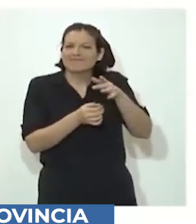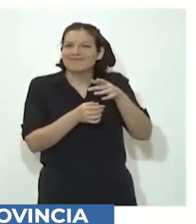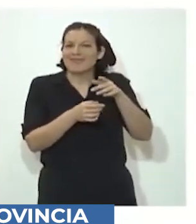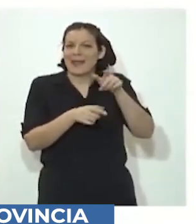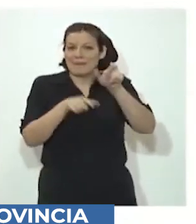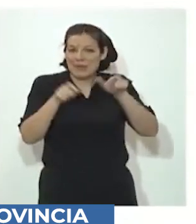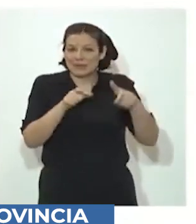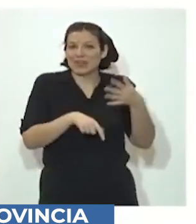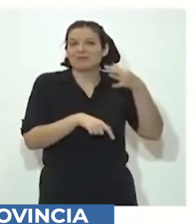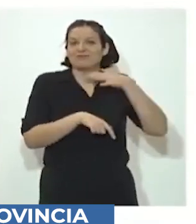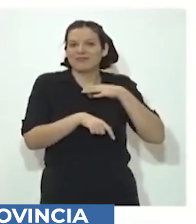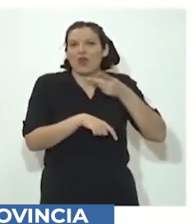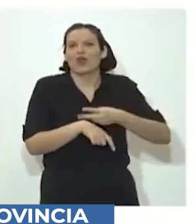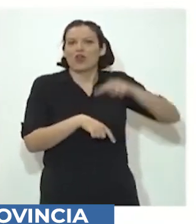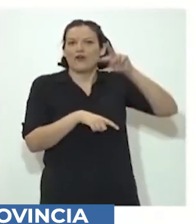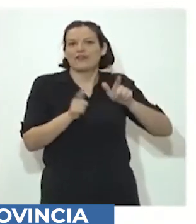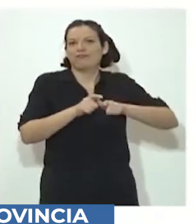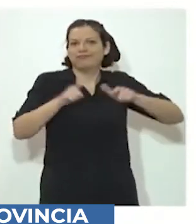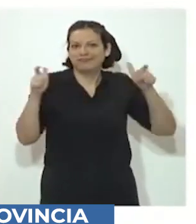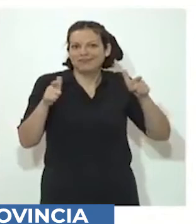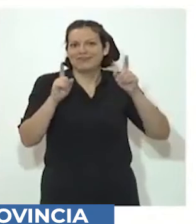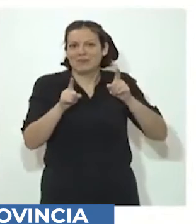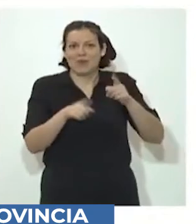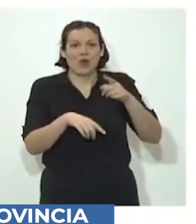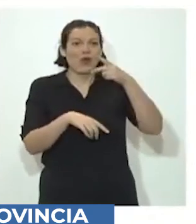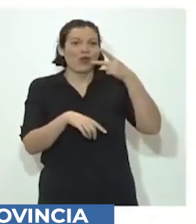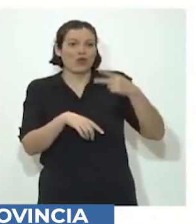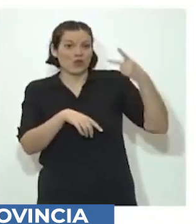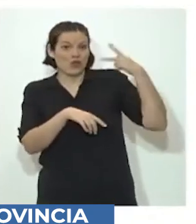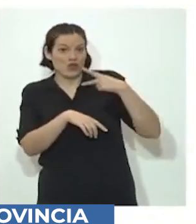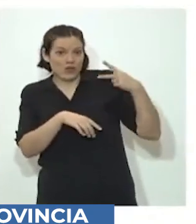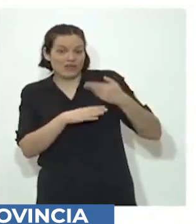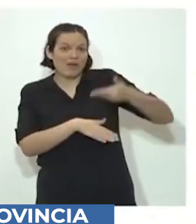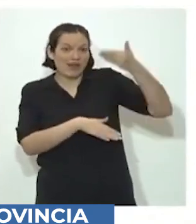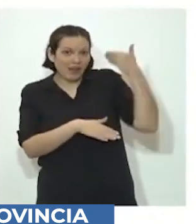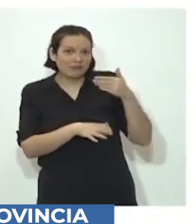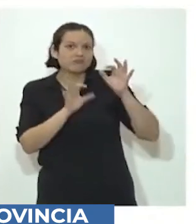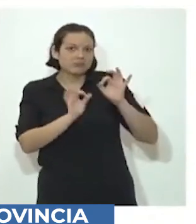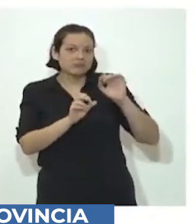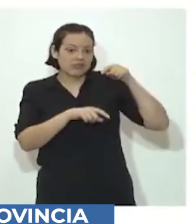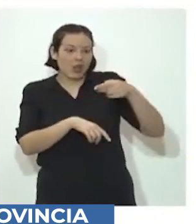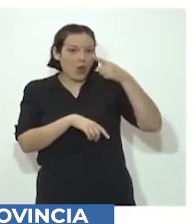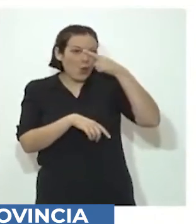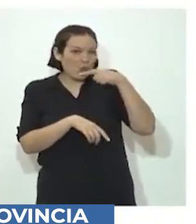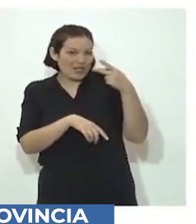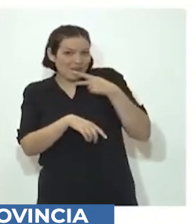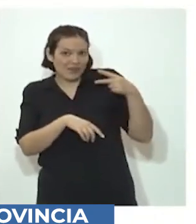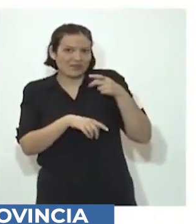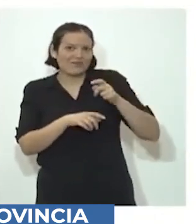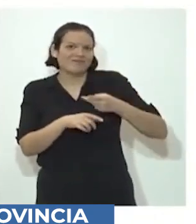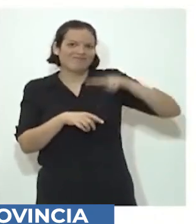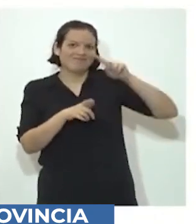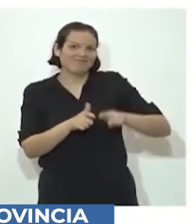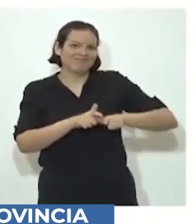también el número de casos en relación a los 14 días previos a estos últimos 14 días y es una región, una de las regiones